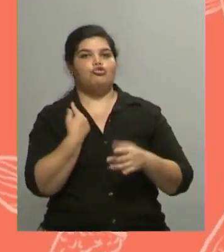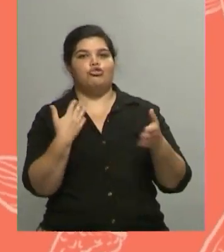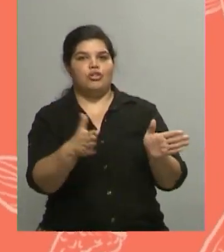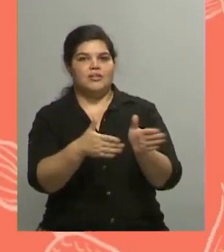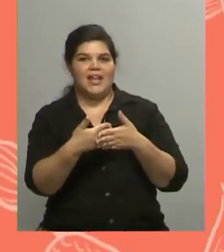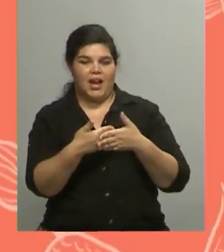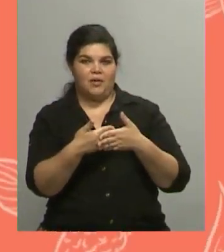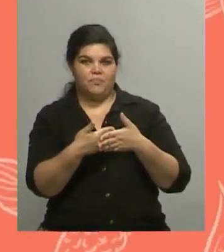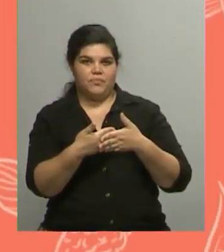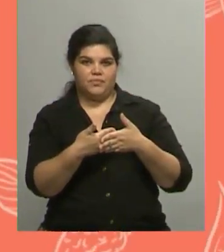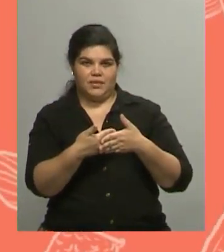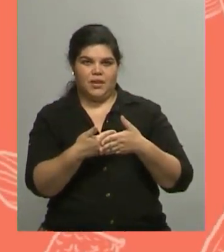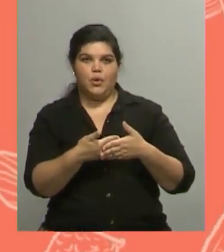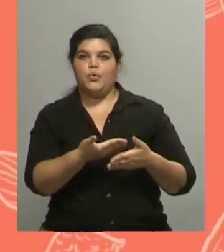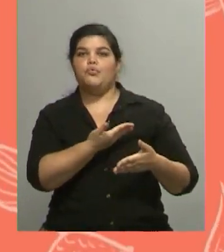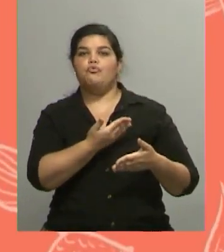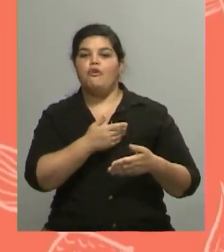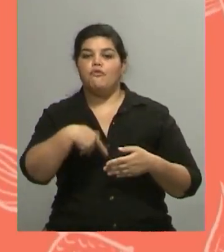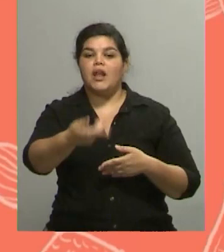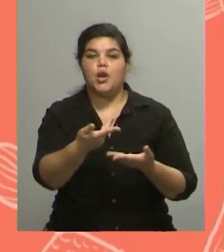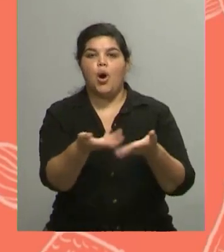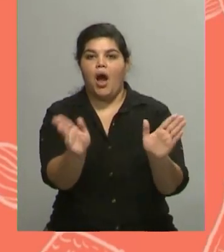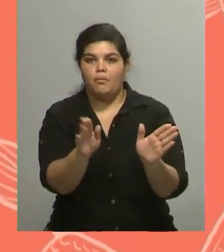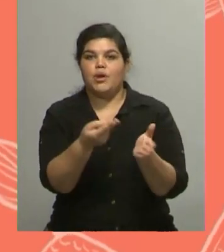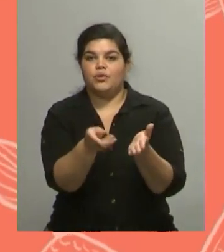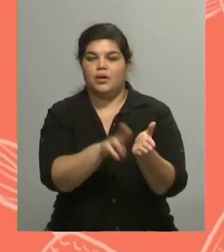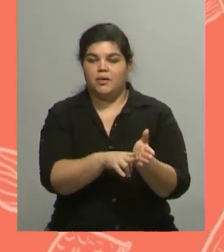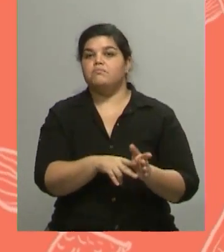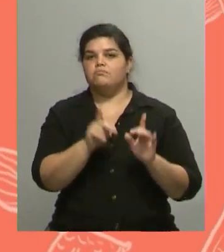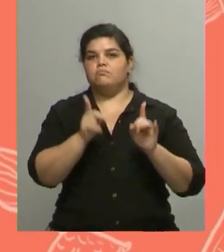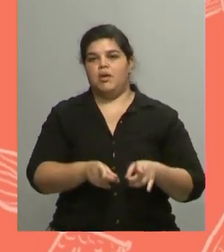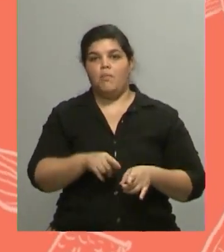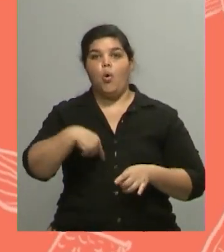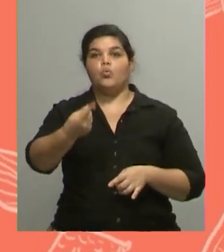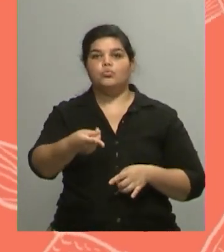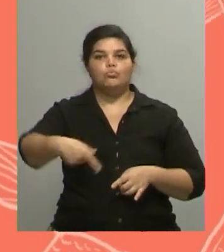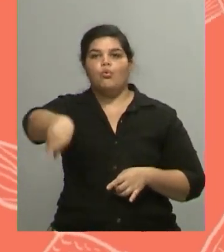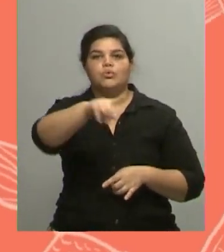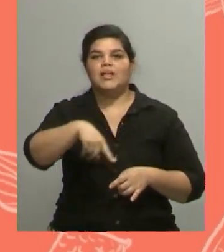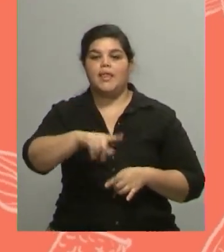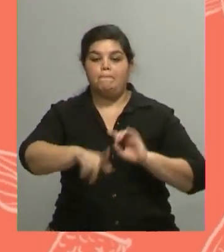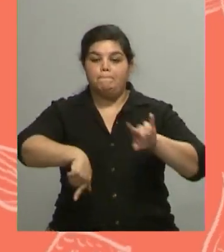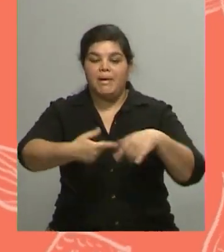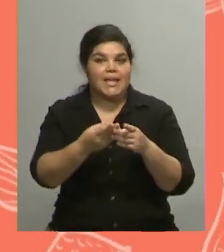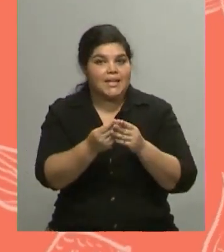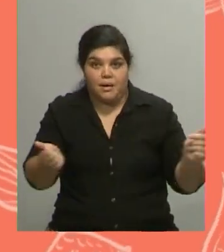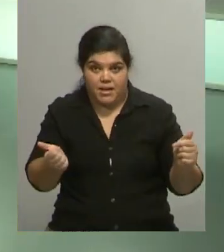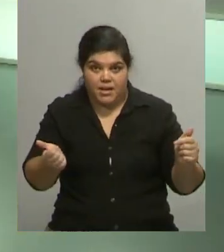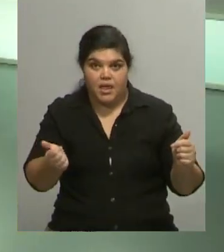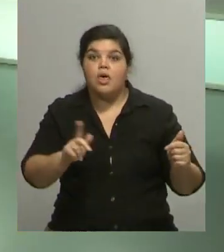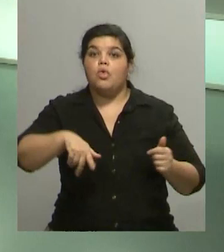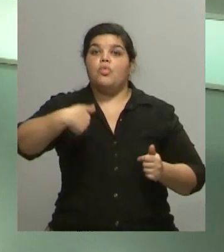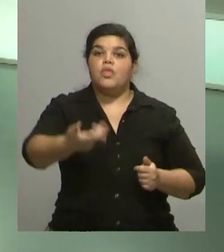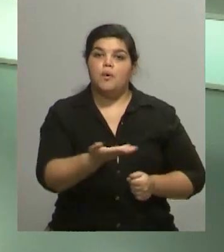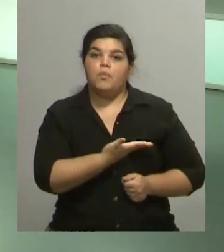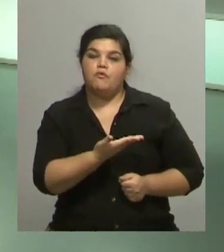cerramos ahora. Claro, cerraron por una cuestión de calendario, cierran, terminan las actividades del año, sería tal vez el término más adecuado. en febrero arrancamos